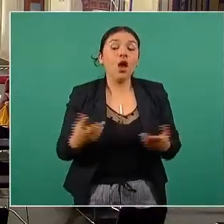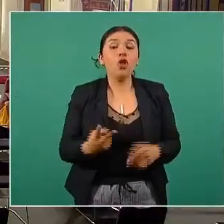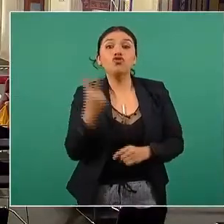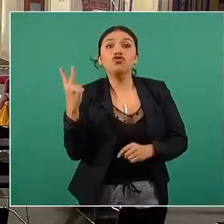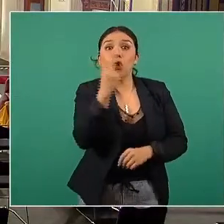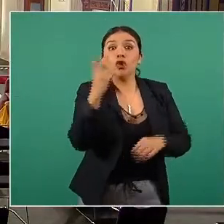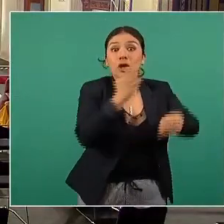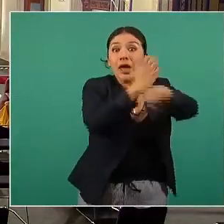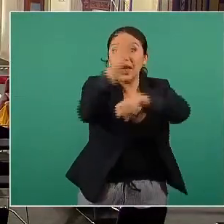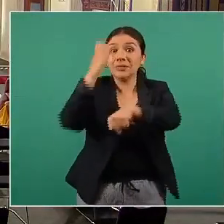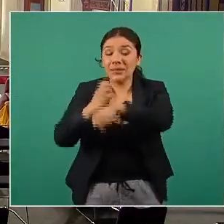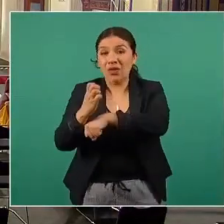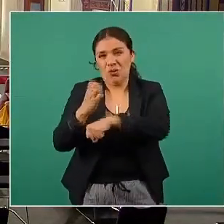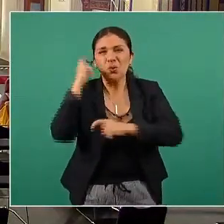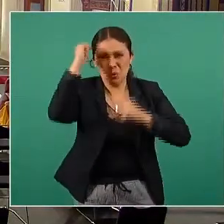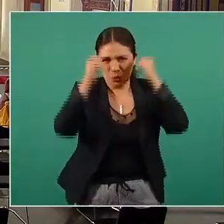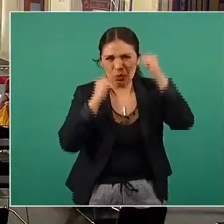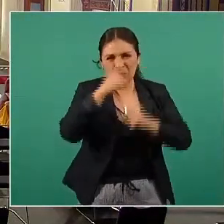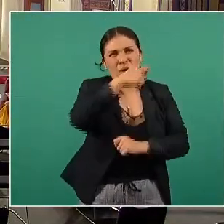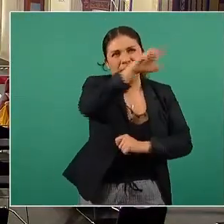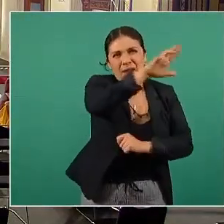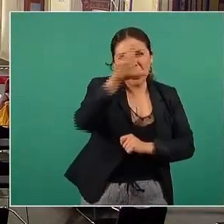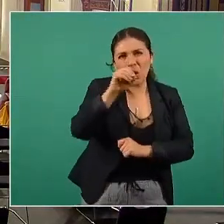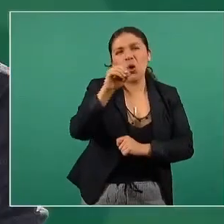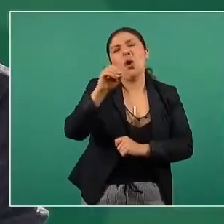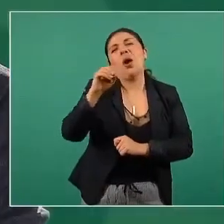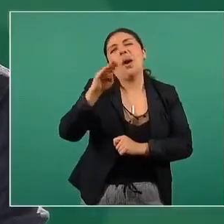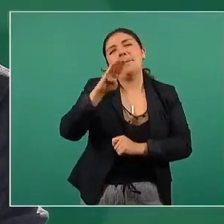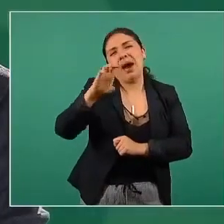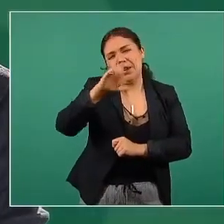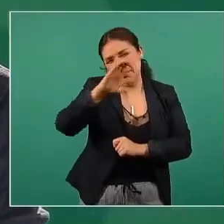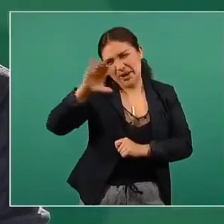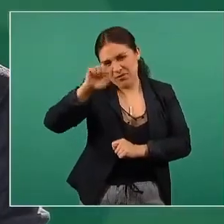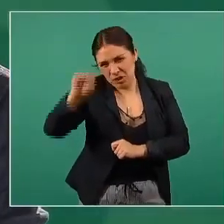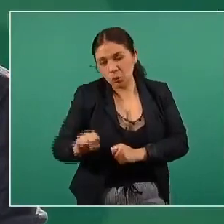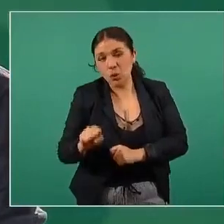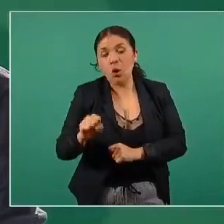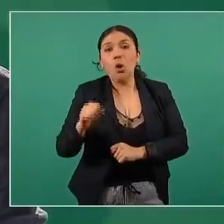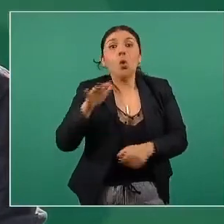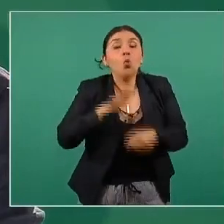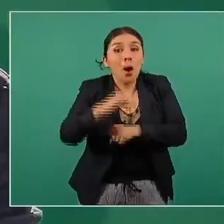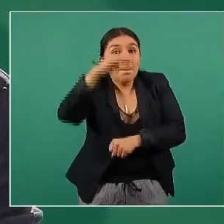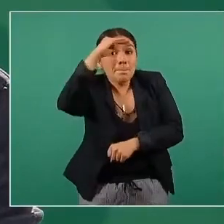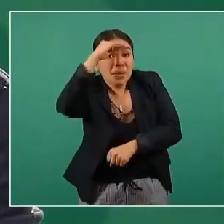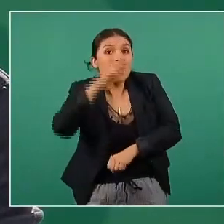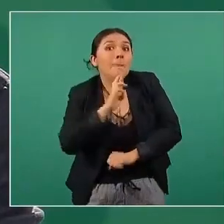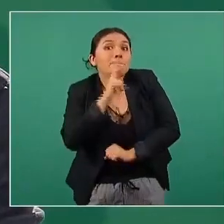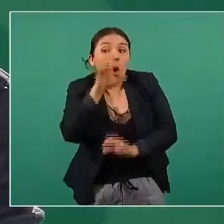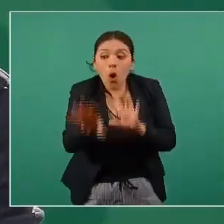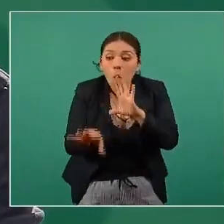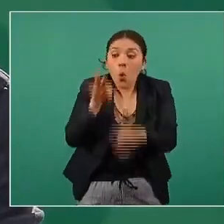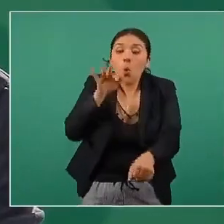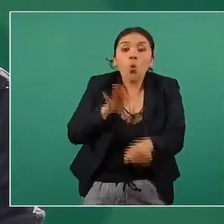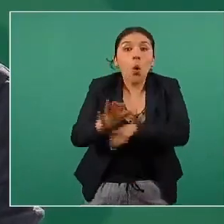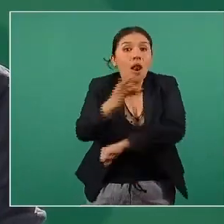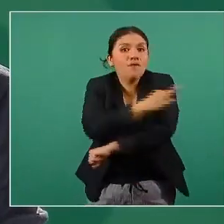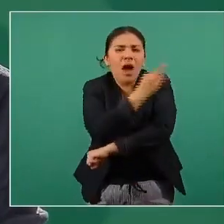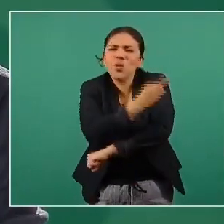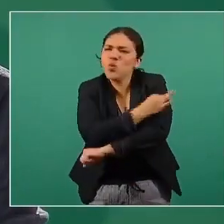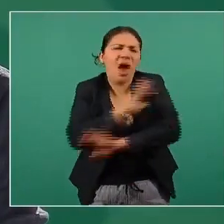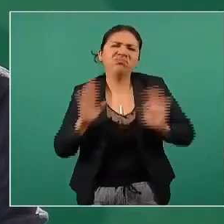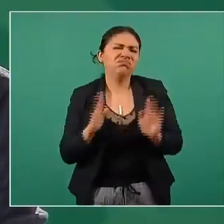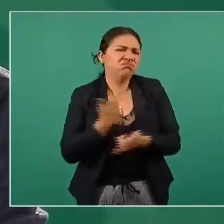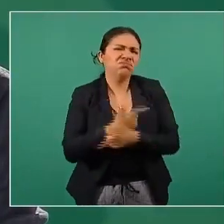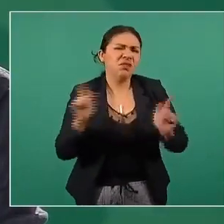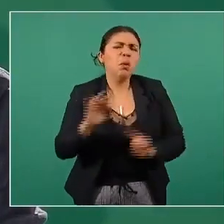estados turísticos Quintana Roo y Baja California Sur ahí no tenemos una preferencia por alguna vacuna en particular podría